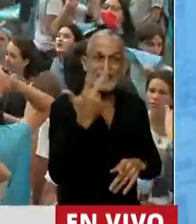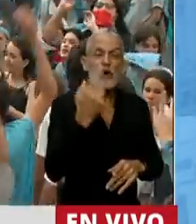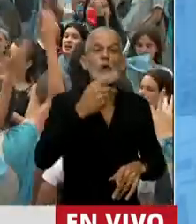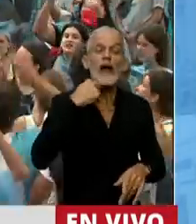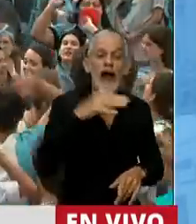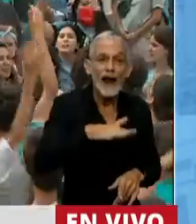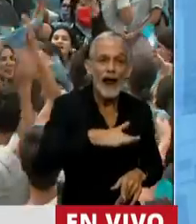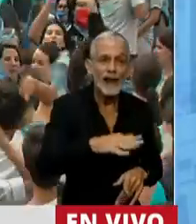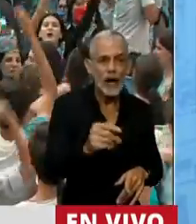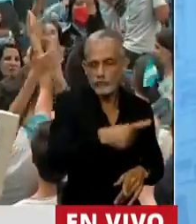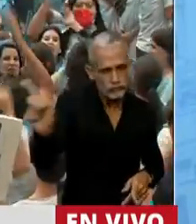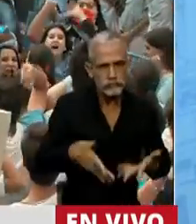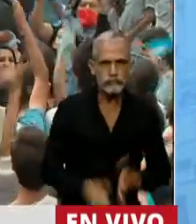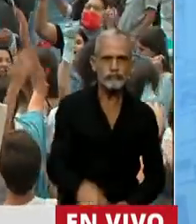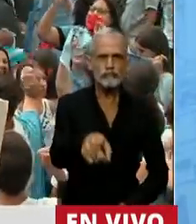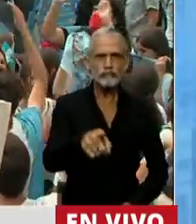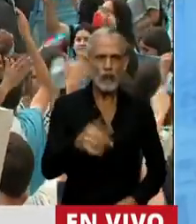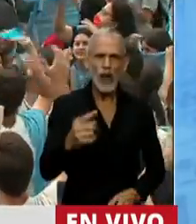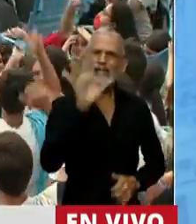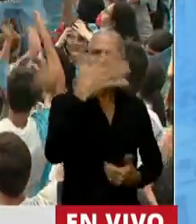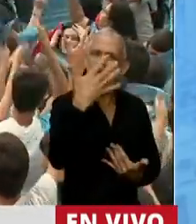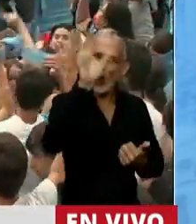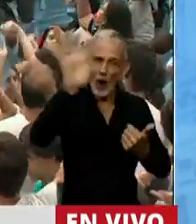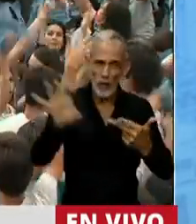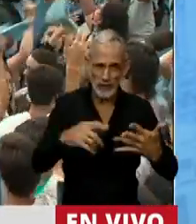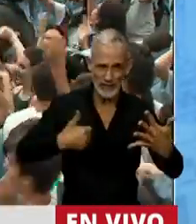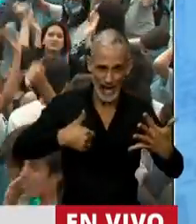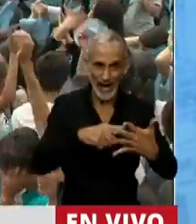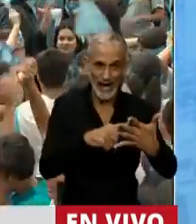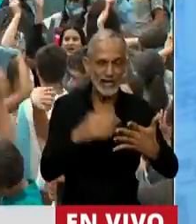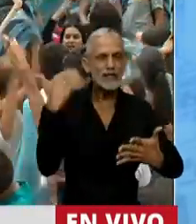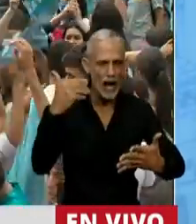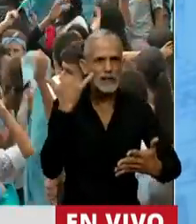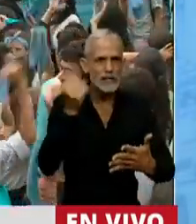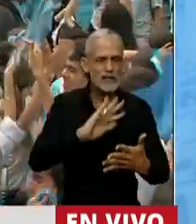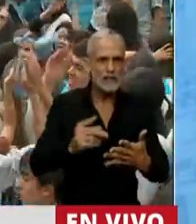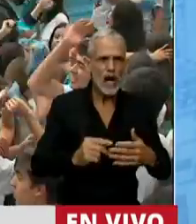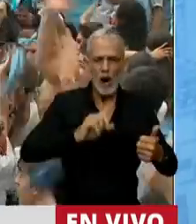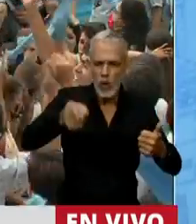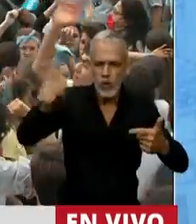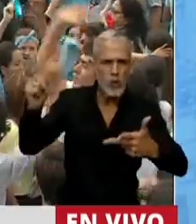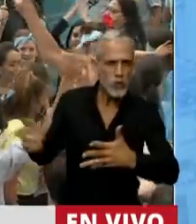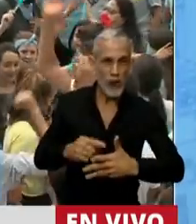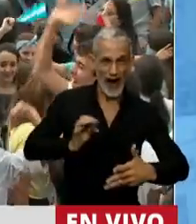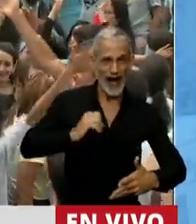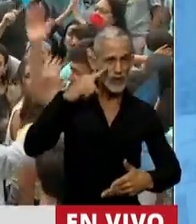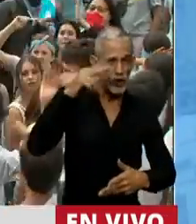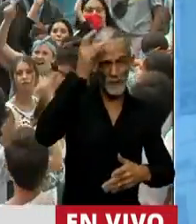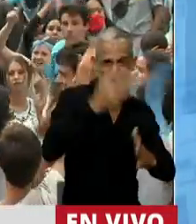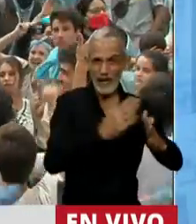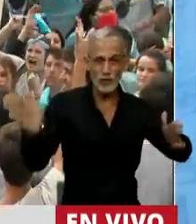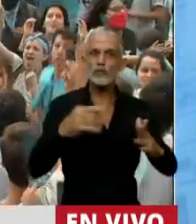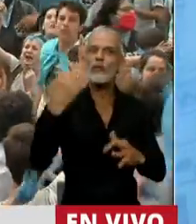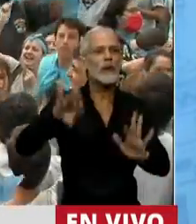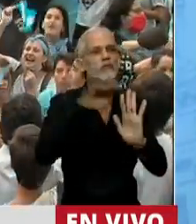niña es obligada a parir. Y cinco provincias argentinas que fueron compelidas desde el año 2012 a adoptar